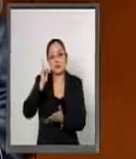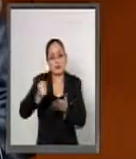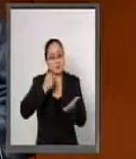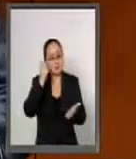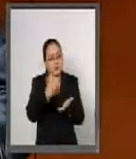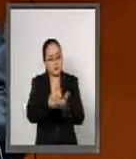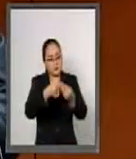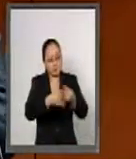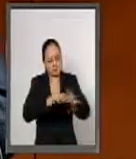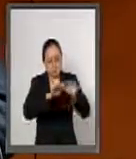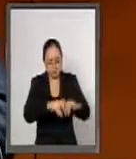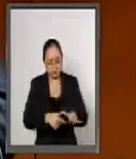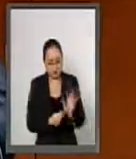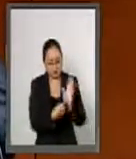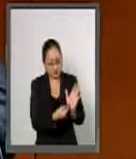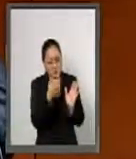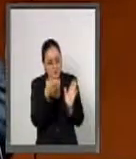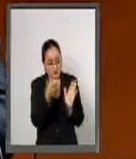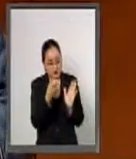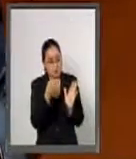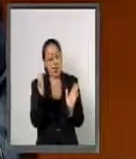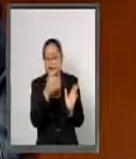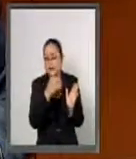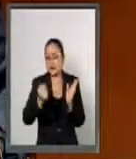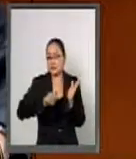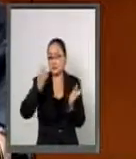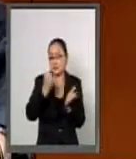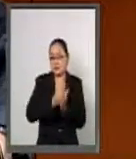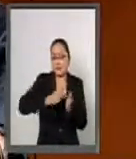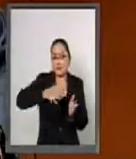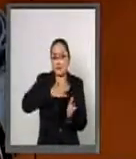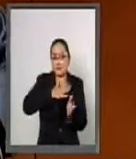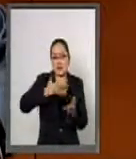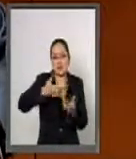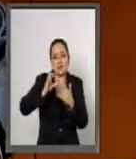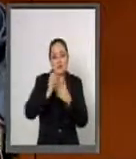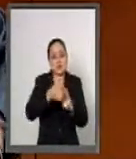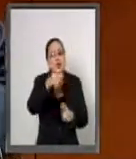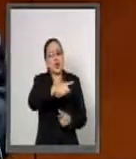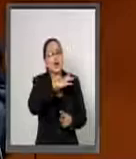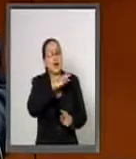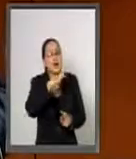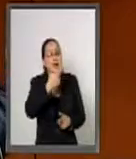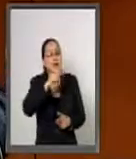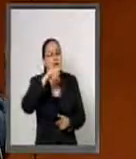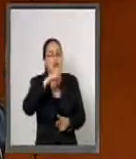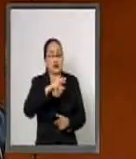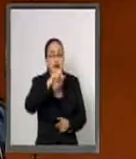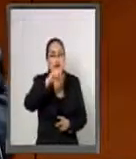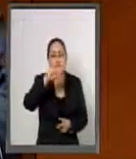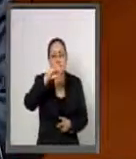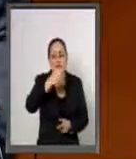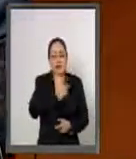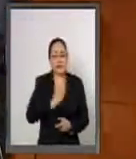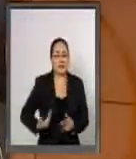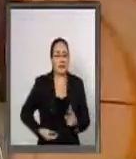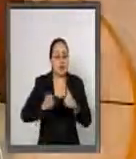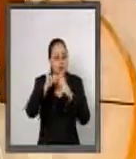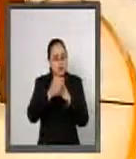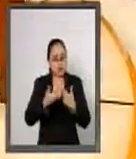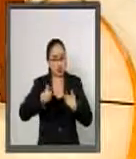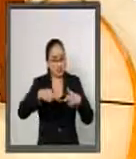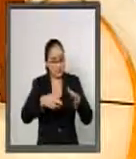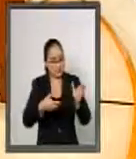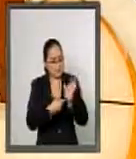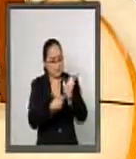en los términos que fue suscrito por la comisión que preside el senador Héctor Larios. Por su atención, muchas gracias. Gracias,